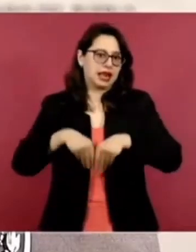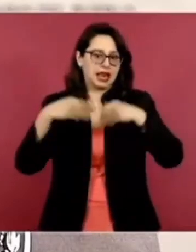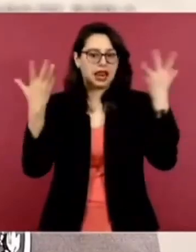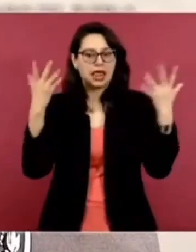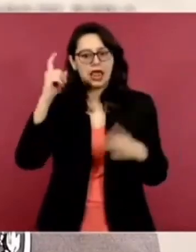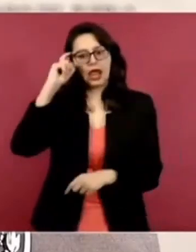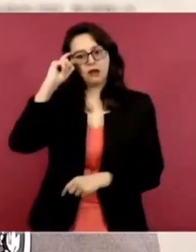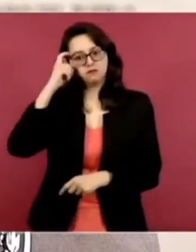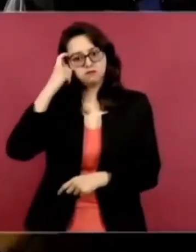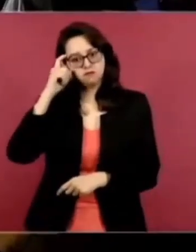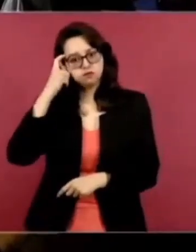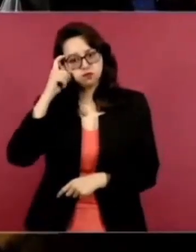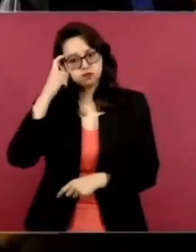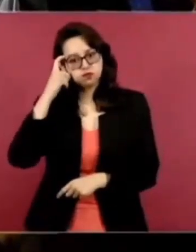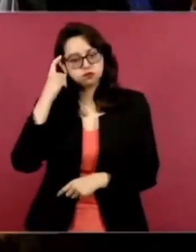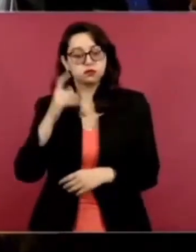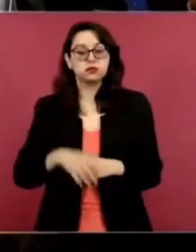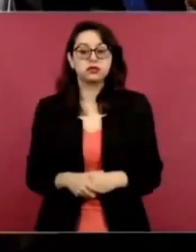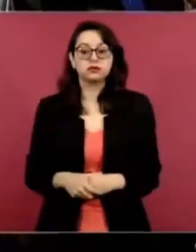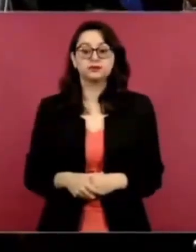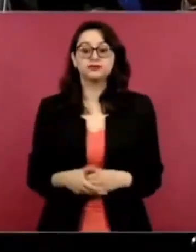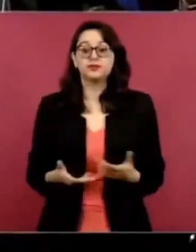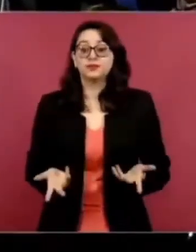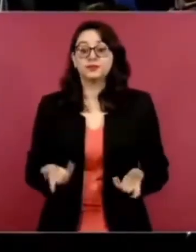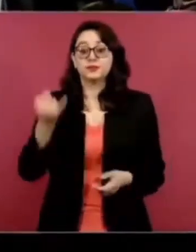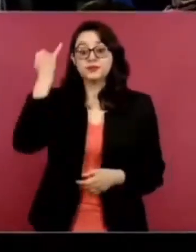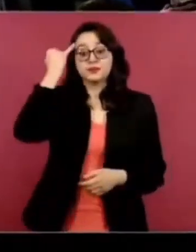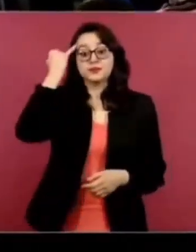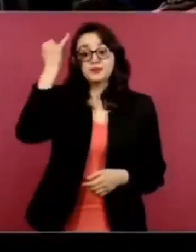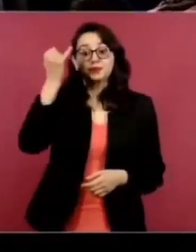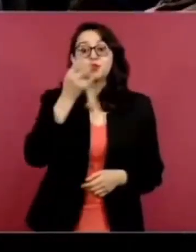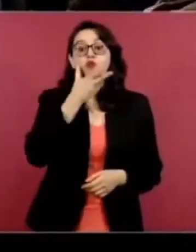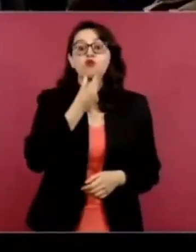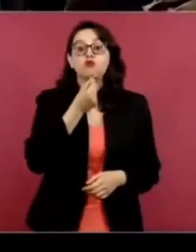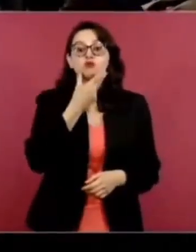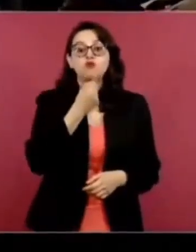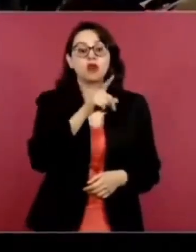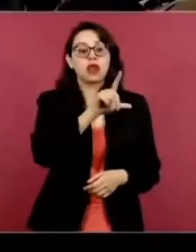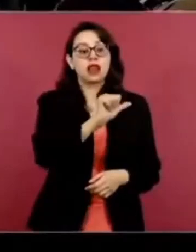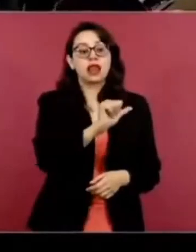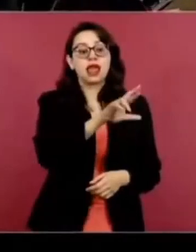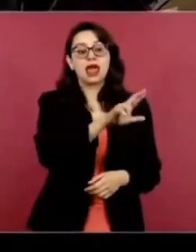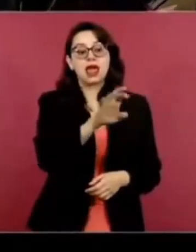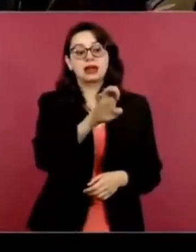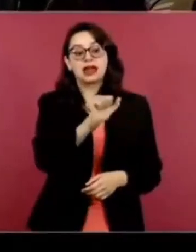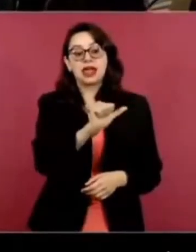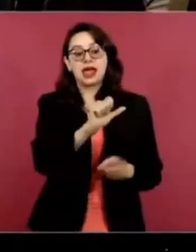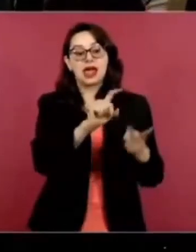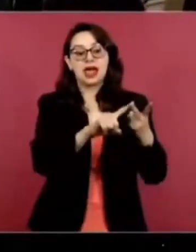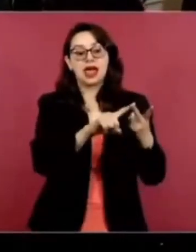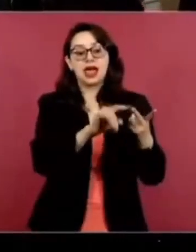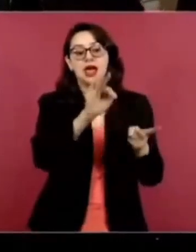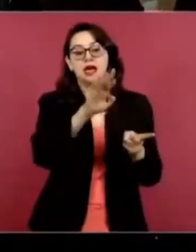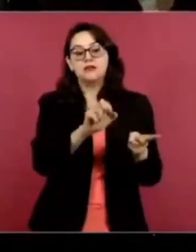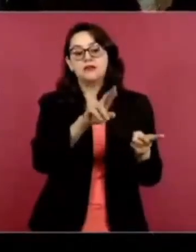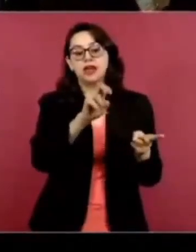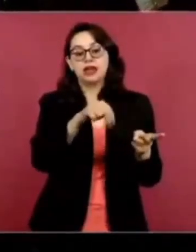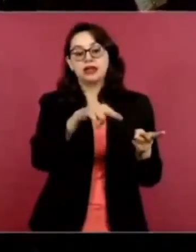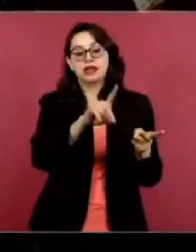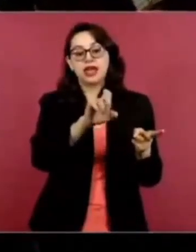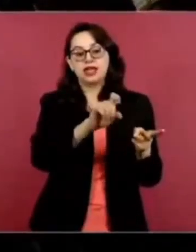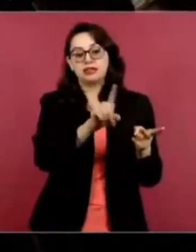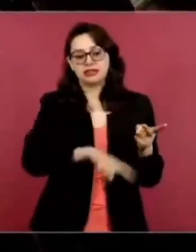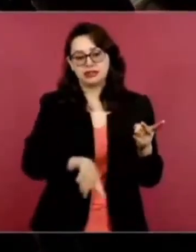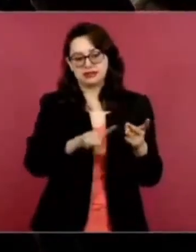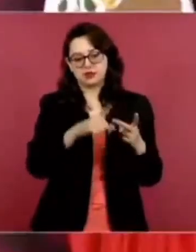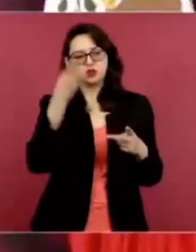Imagínense que ya tiene que pagar impuestos la REA y el señor Fernández, el de los